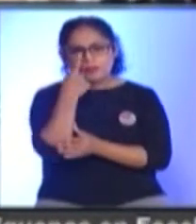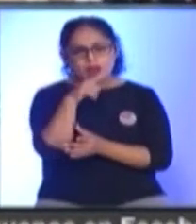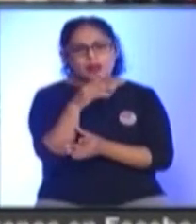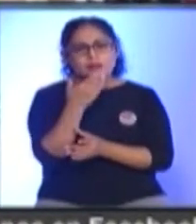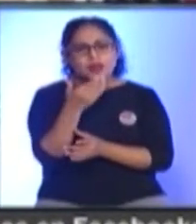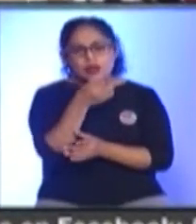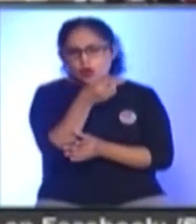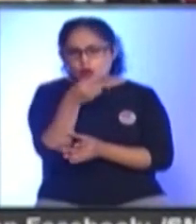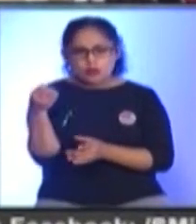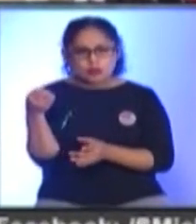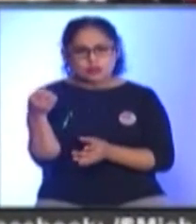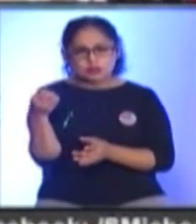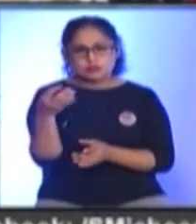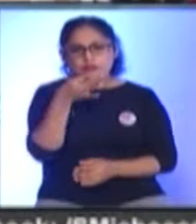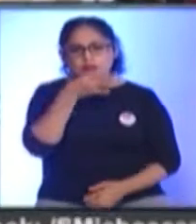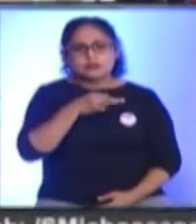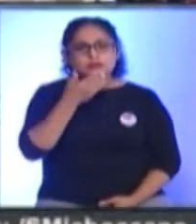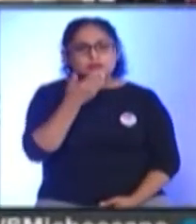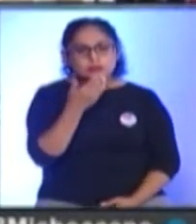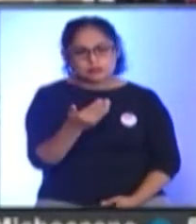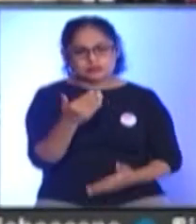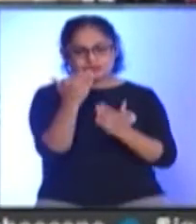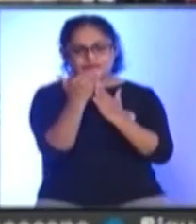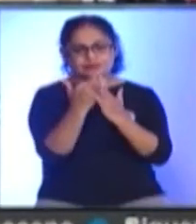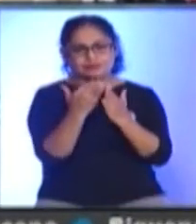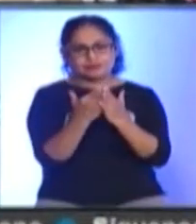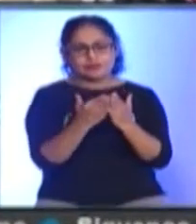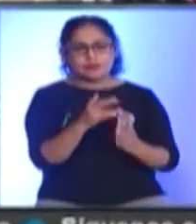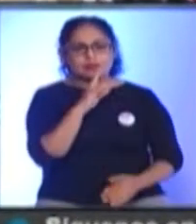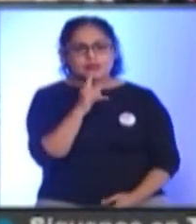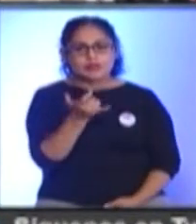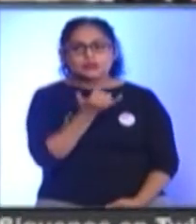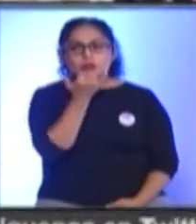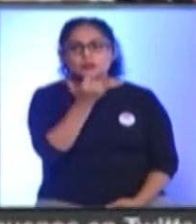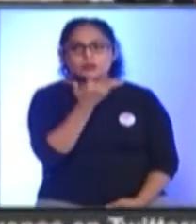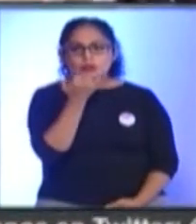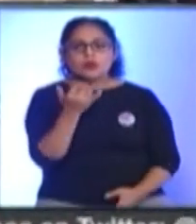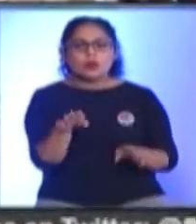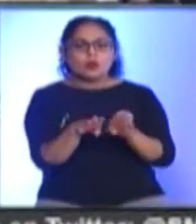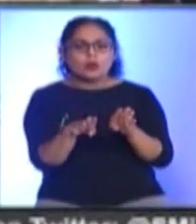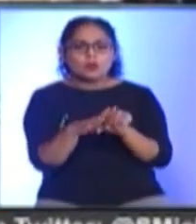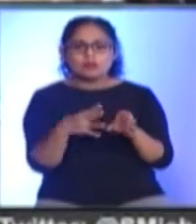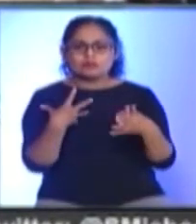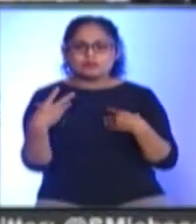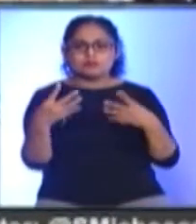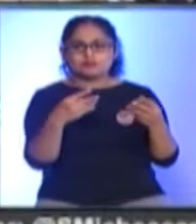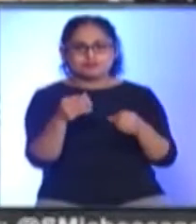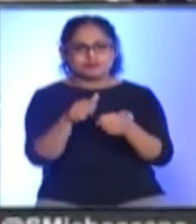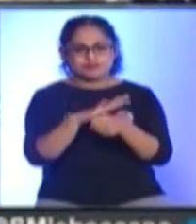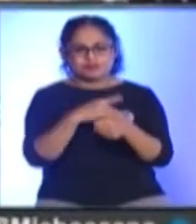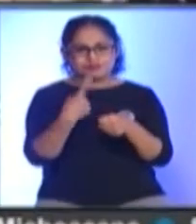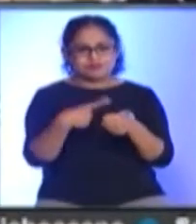Una celebración Adecuada Y sobre todo Pues evitar Que la Cadena De contagios Este Se